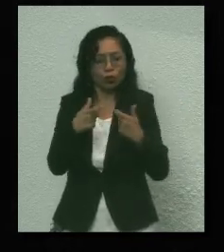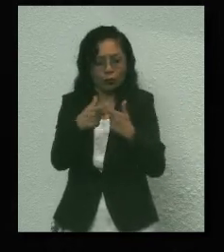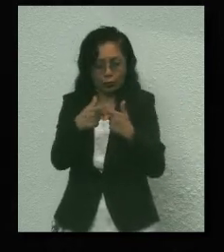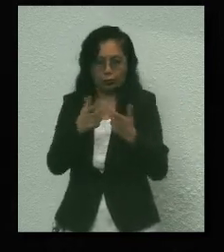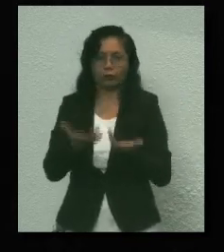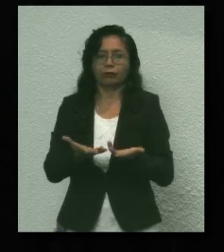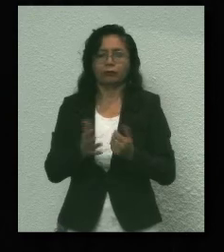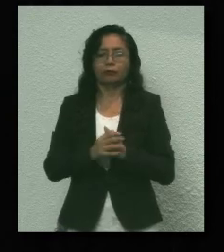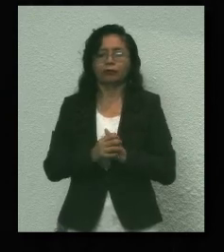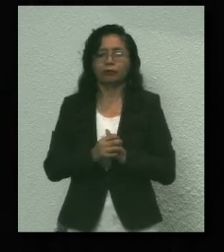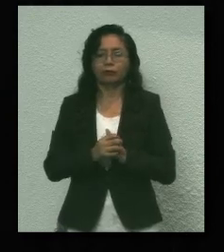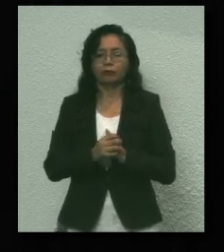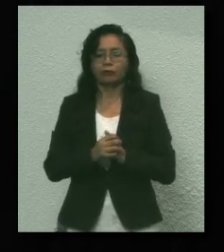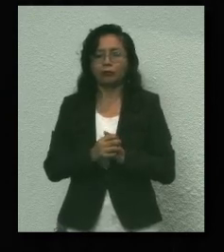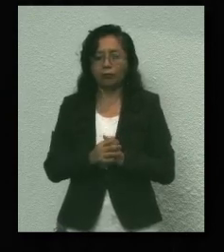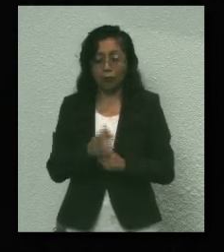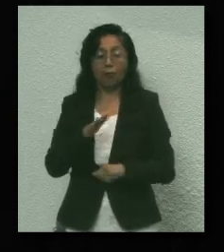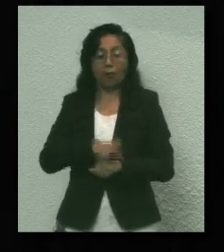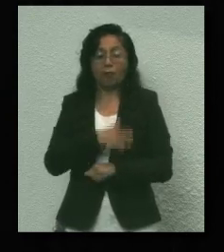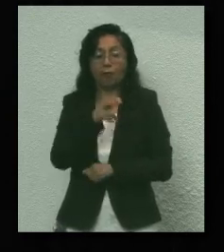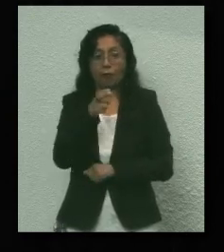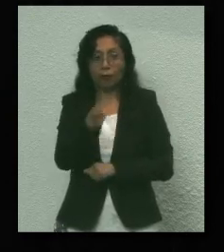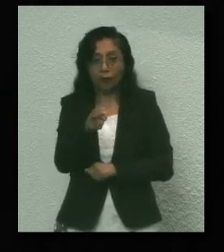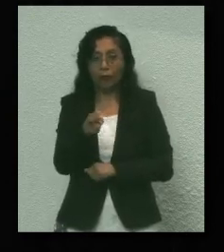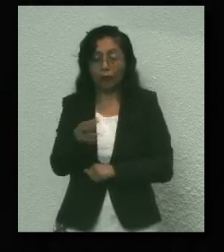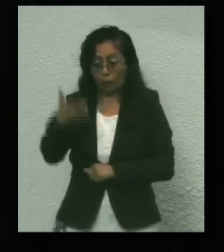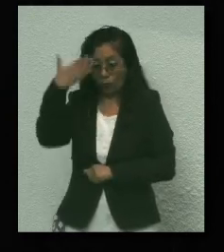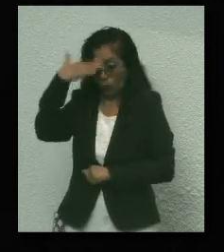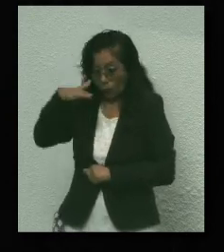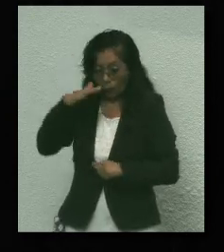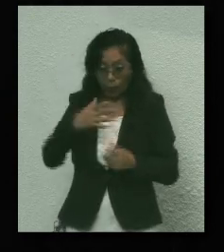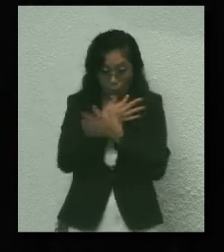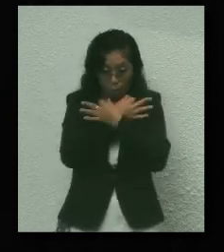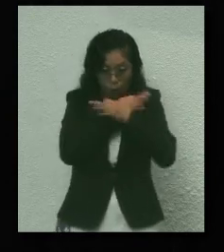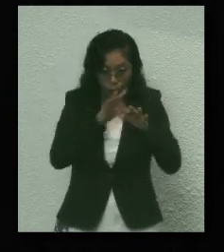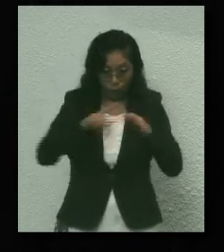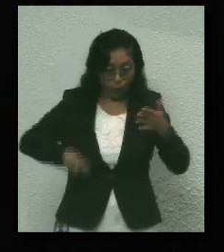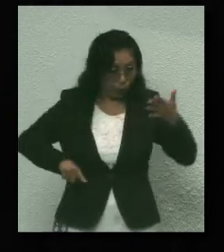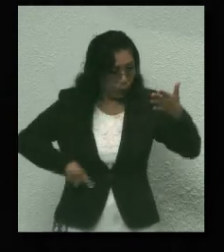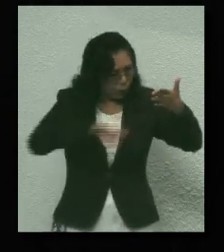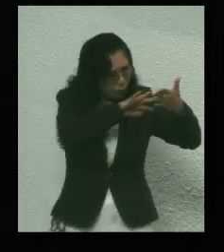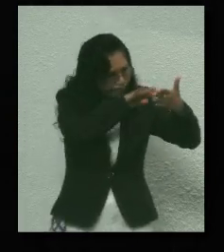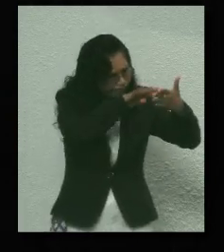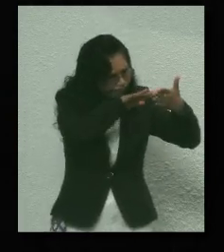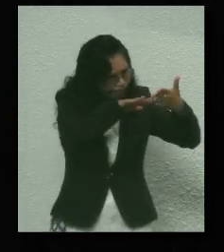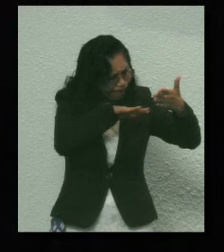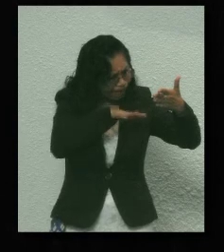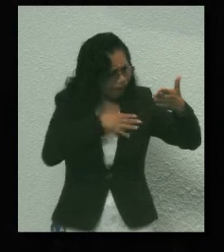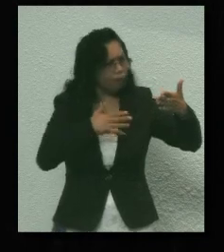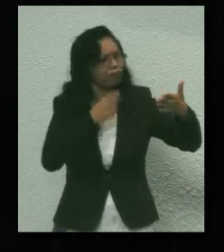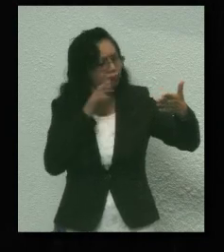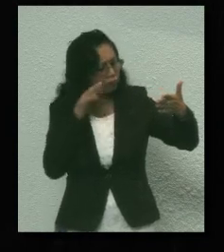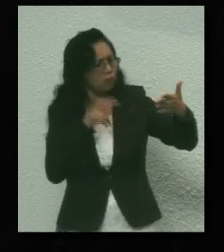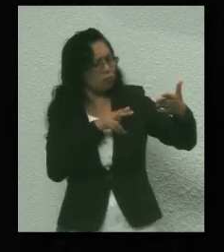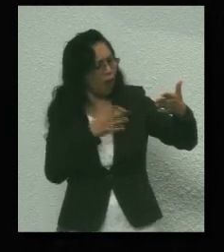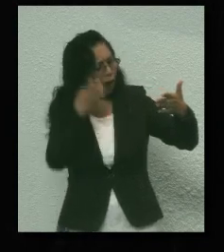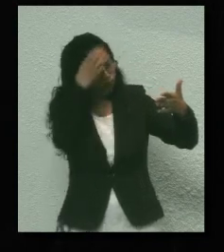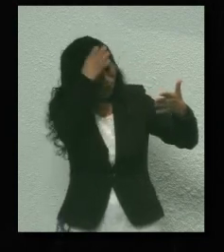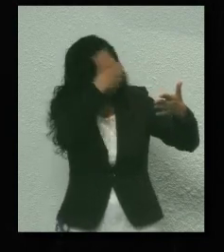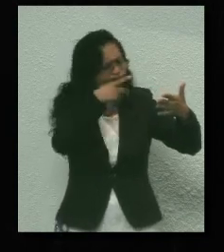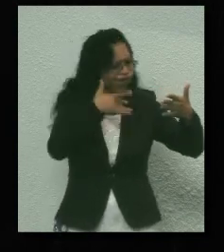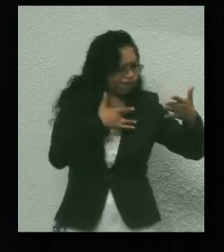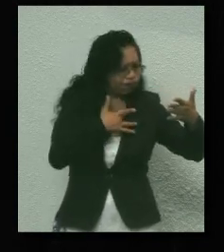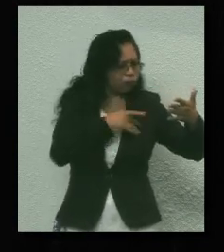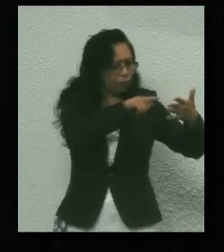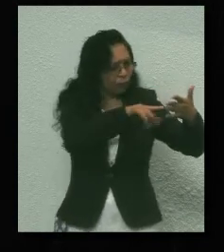Cuente con el PRD para ello. Sepa que de la revisión de este informe de gobierno saldrán propuestas concretas para recuperar el